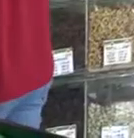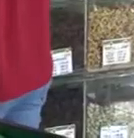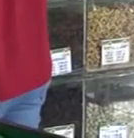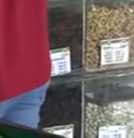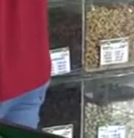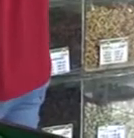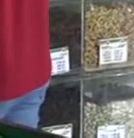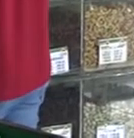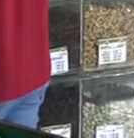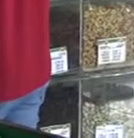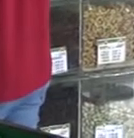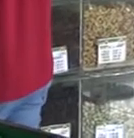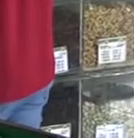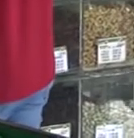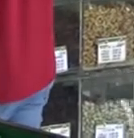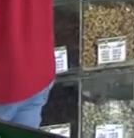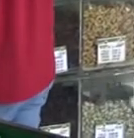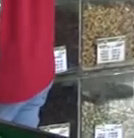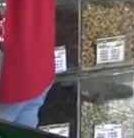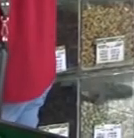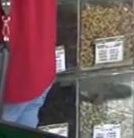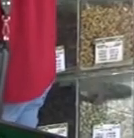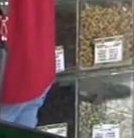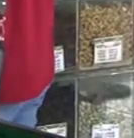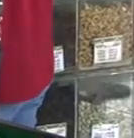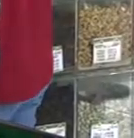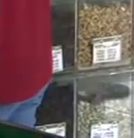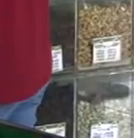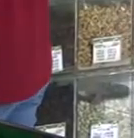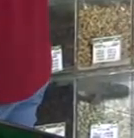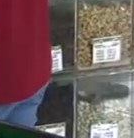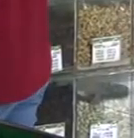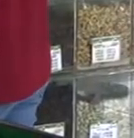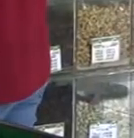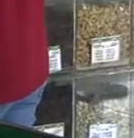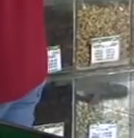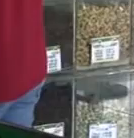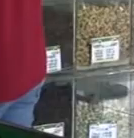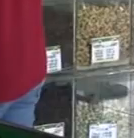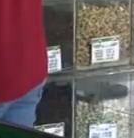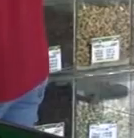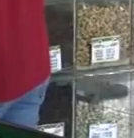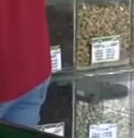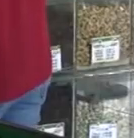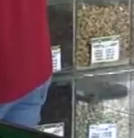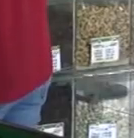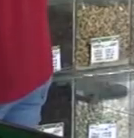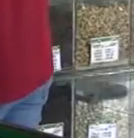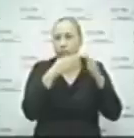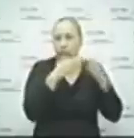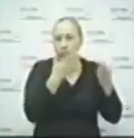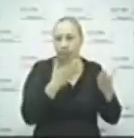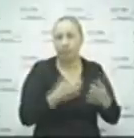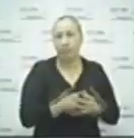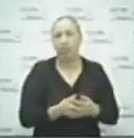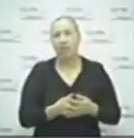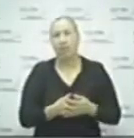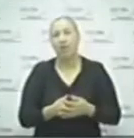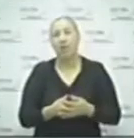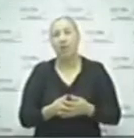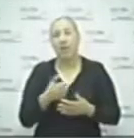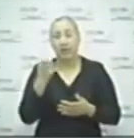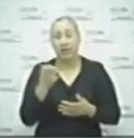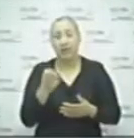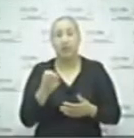riesgo, los comercios deben ajustarse al plan de reapertura gradual publicado el 6 de junio del año 2020. Durante el